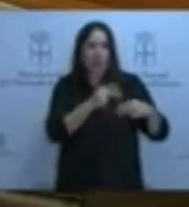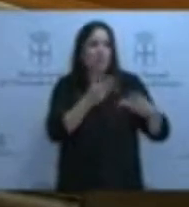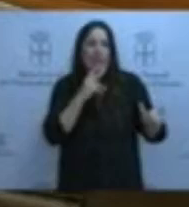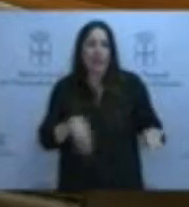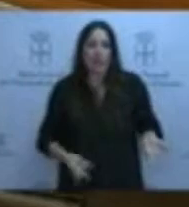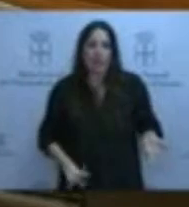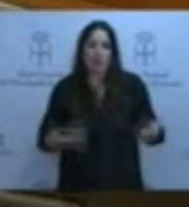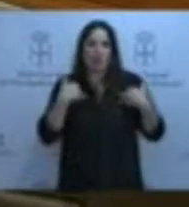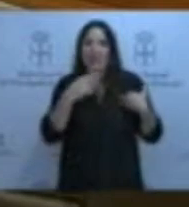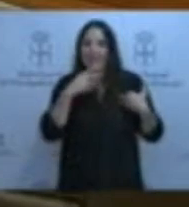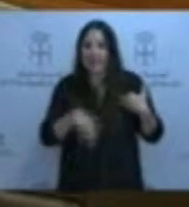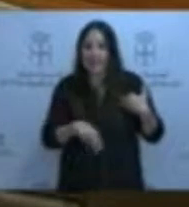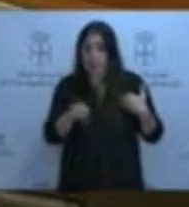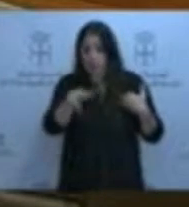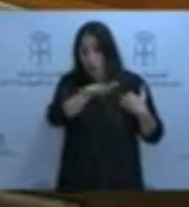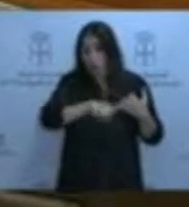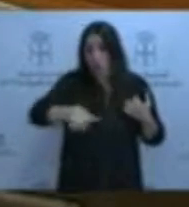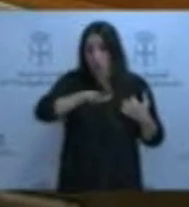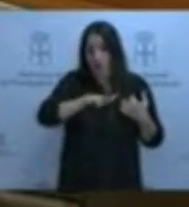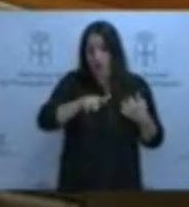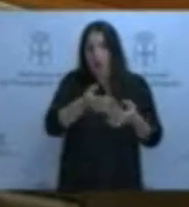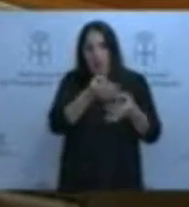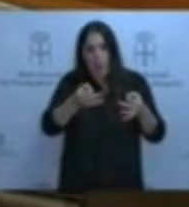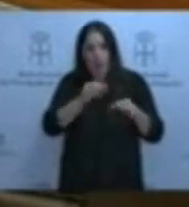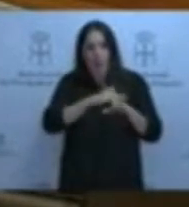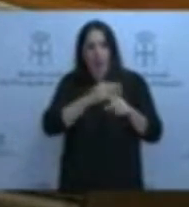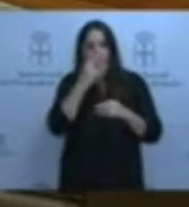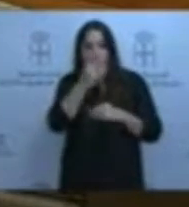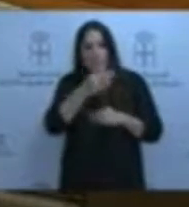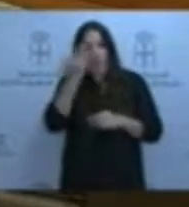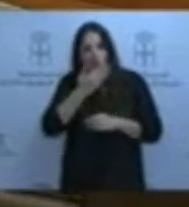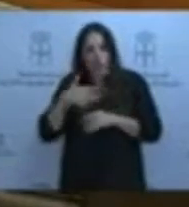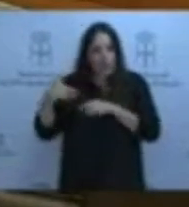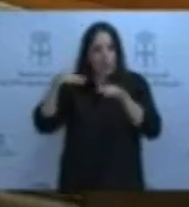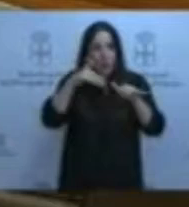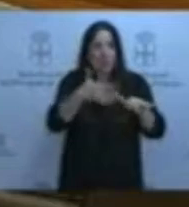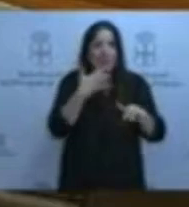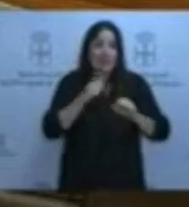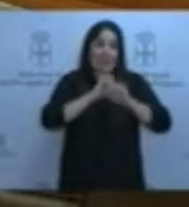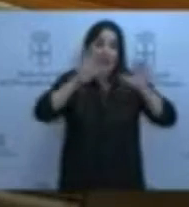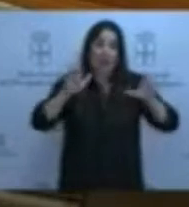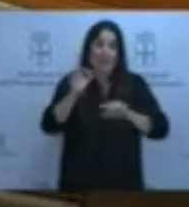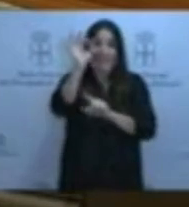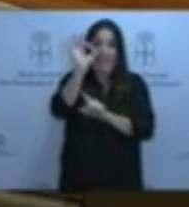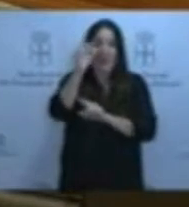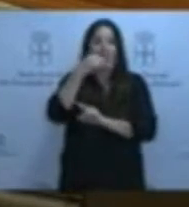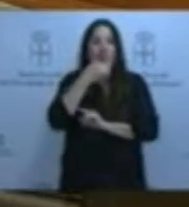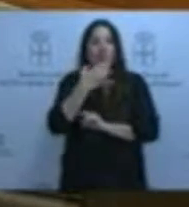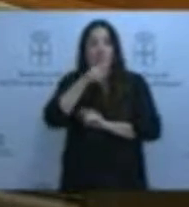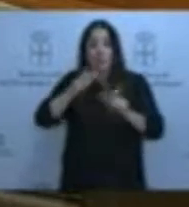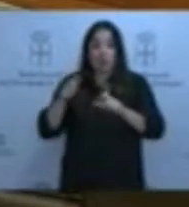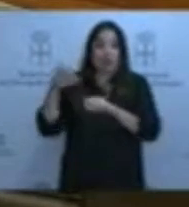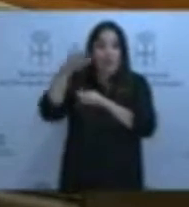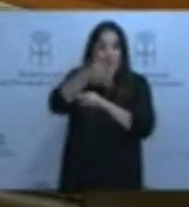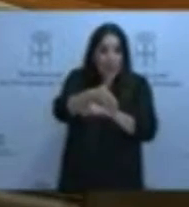esa zona para visitas escolares cuando claramente tiene una señal que dice que el que se acerca ahí acércase